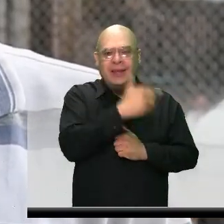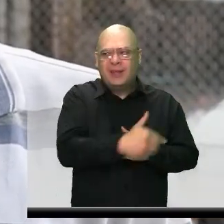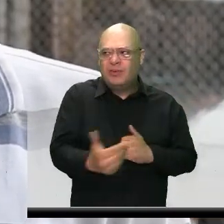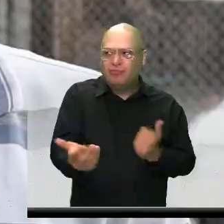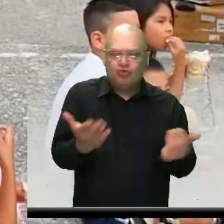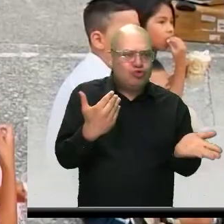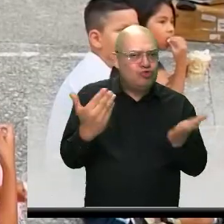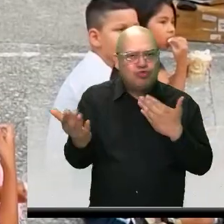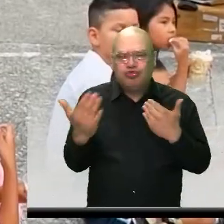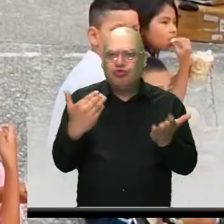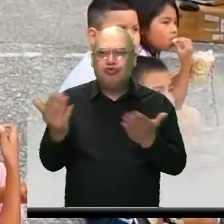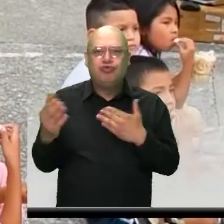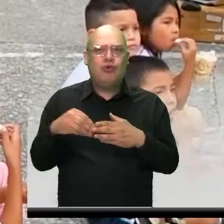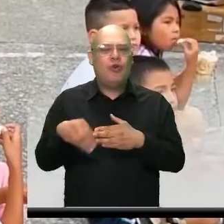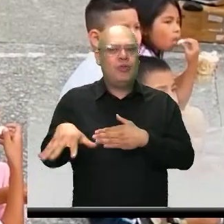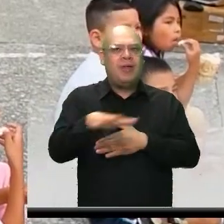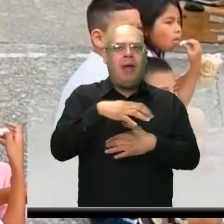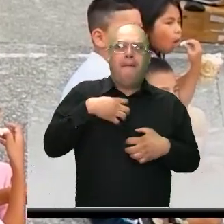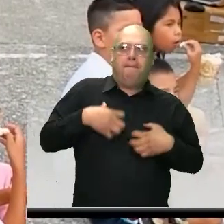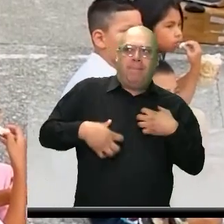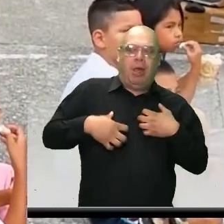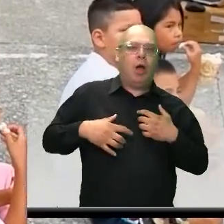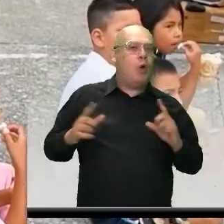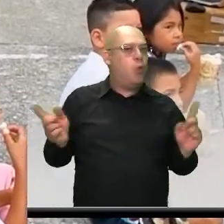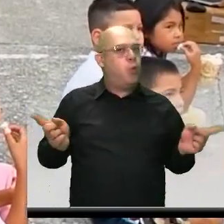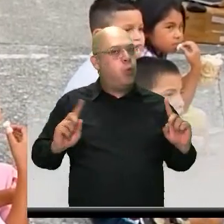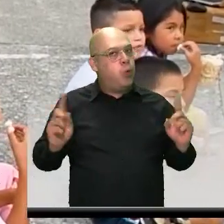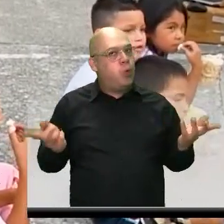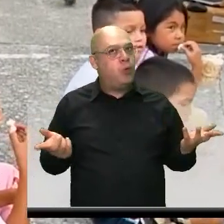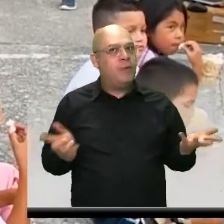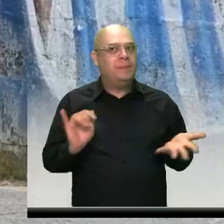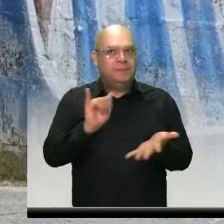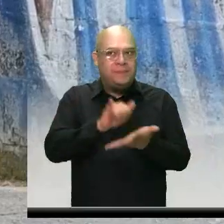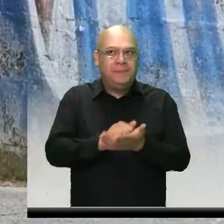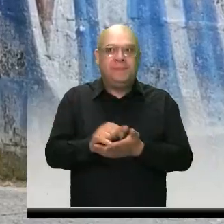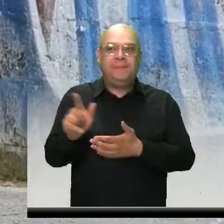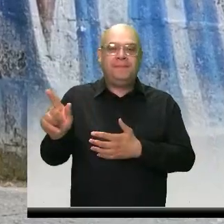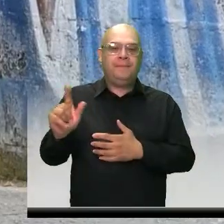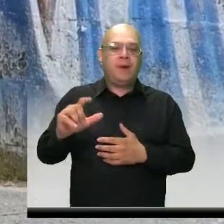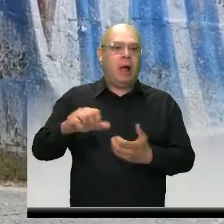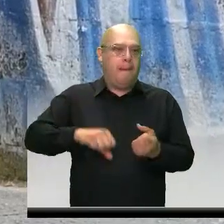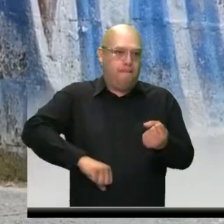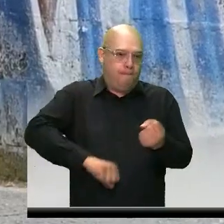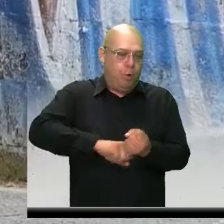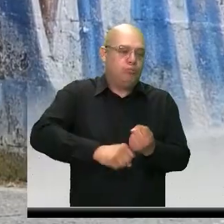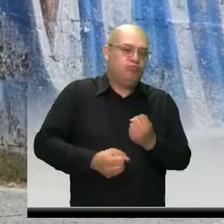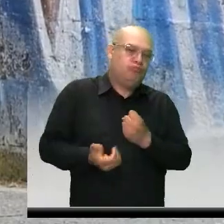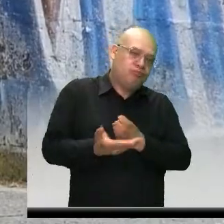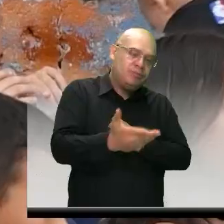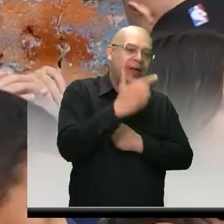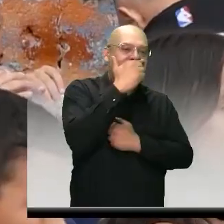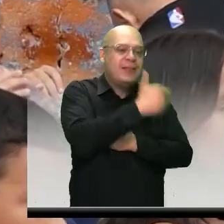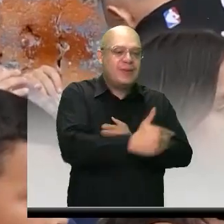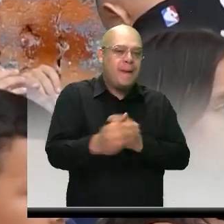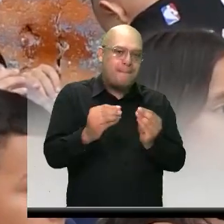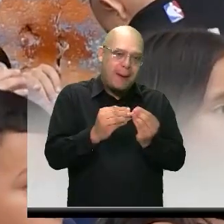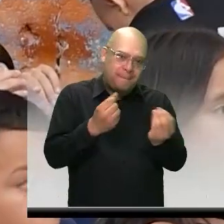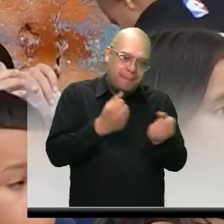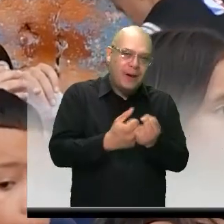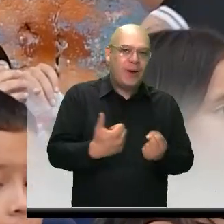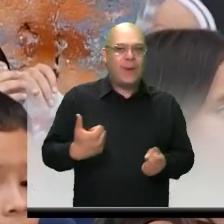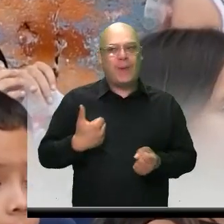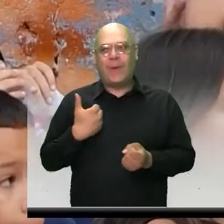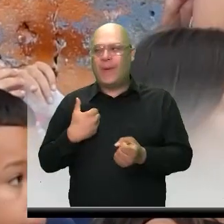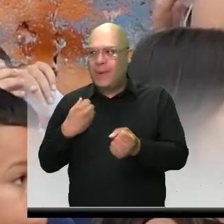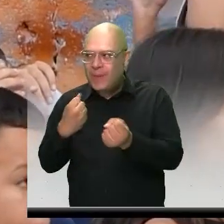aprenden a que no les tengan miedo a ellos, sino que ellos son la mano derecha, tanto de los niños, de los jóvenes, como